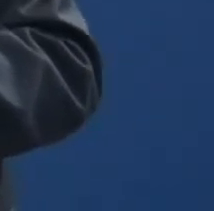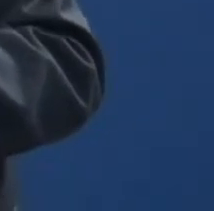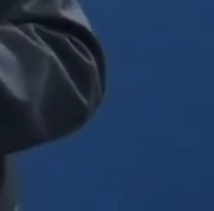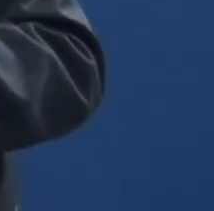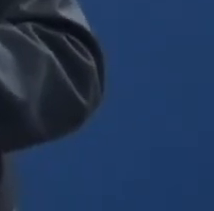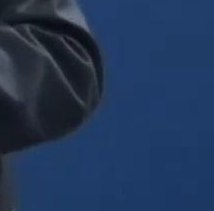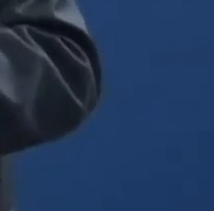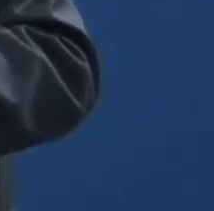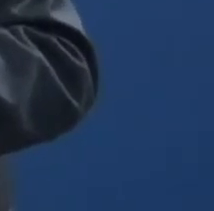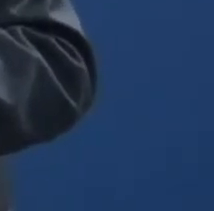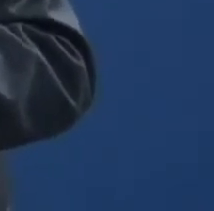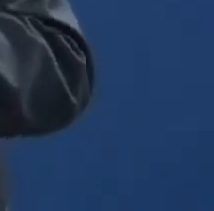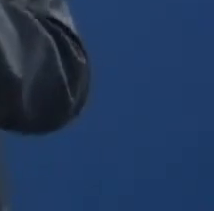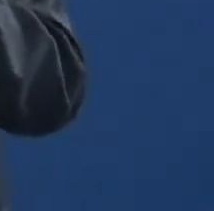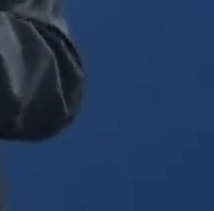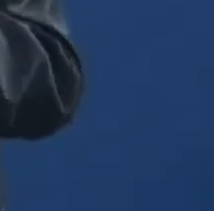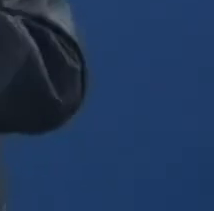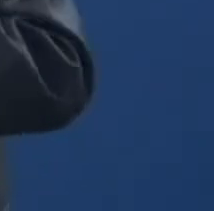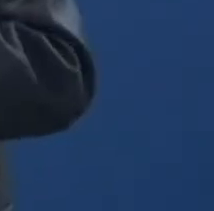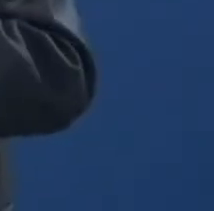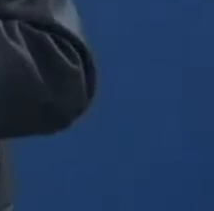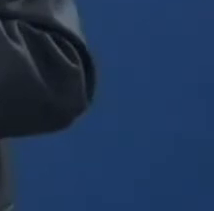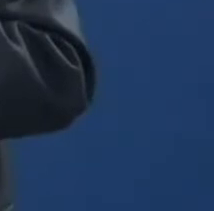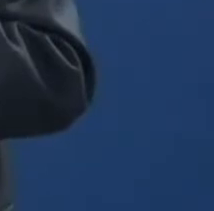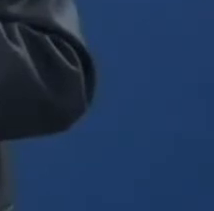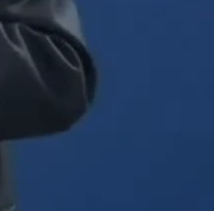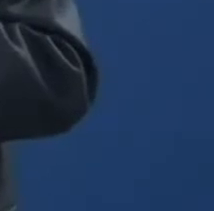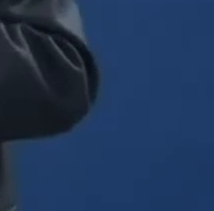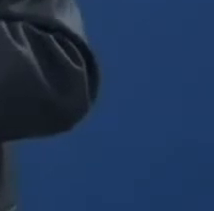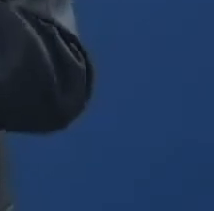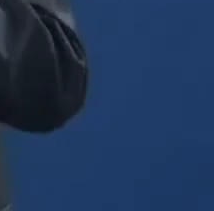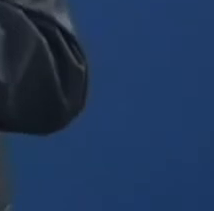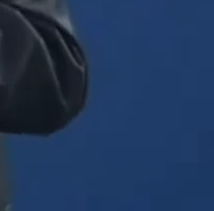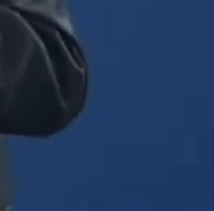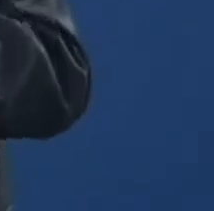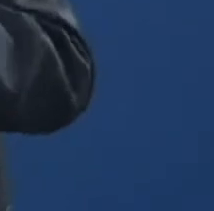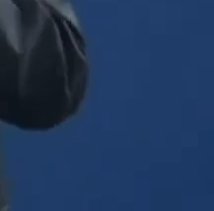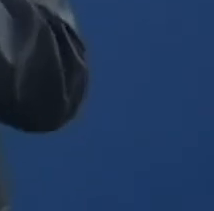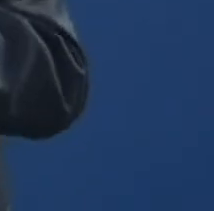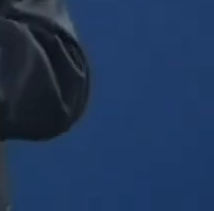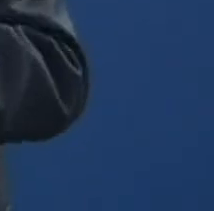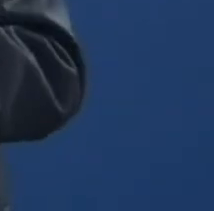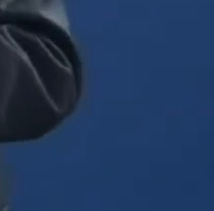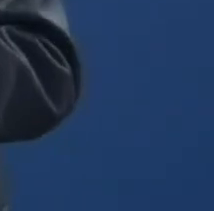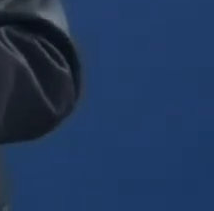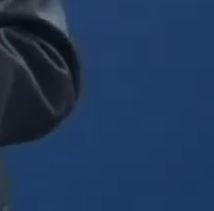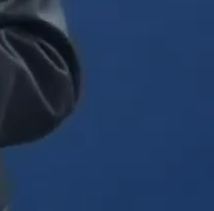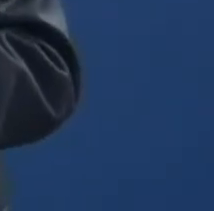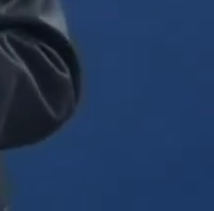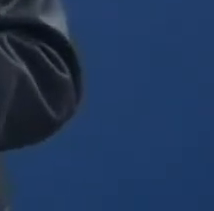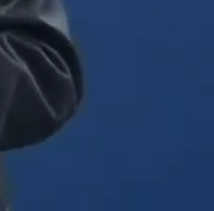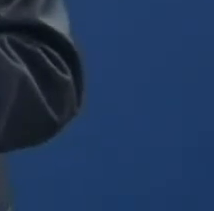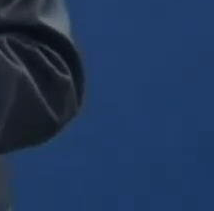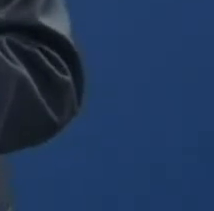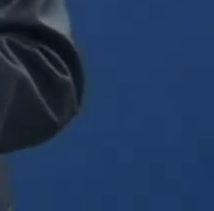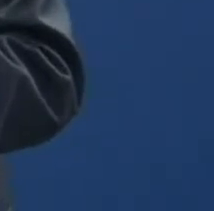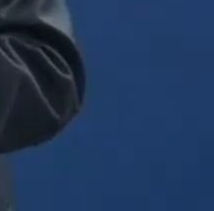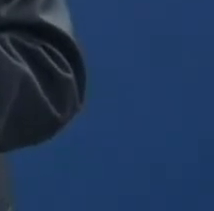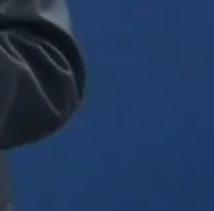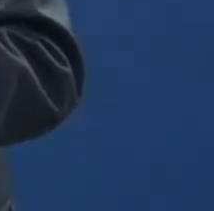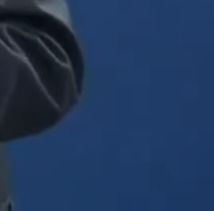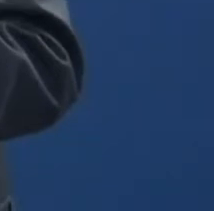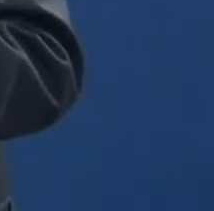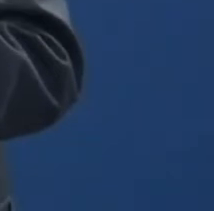medida que avanzan las conferencias, se hacen más interesantes las ponencias. En este momento, desde mi hogar, haciendo uso de Crowncast.